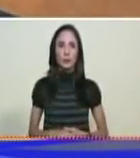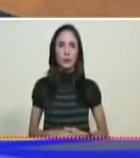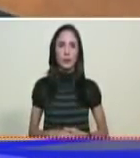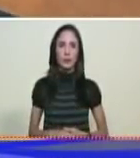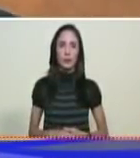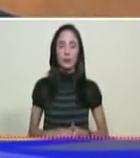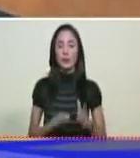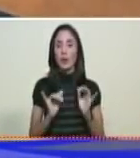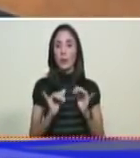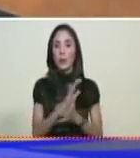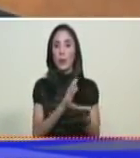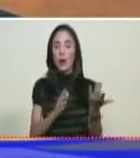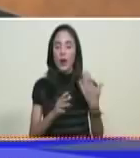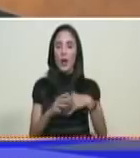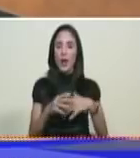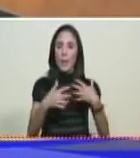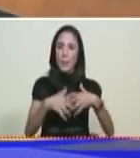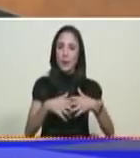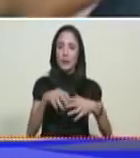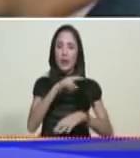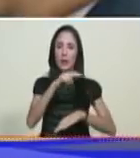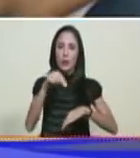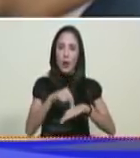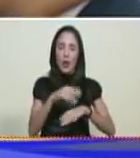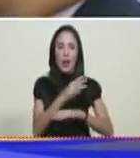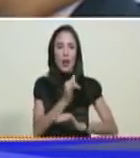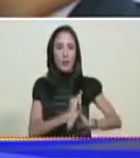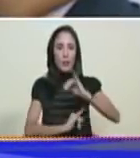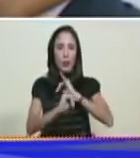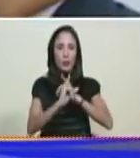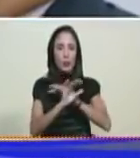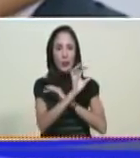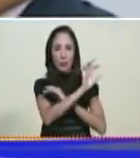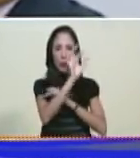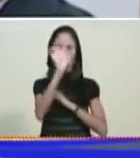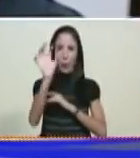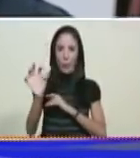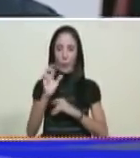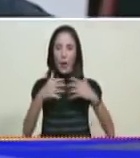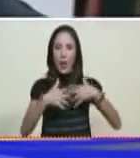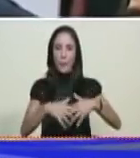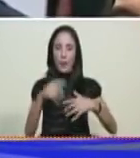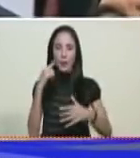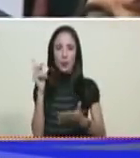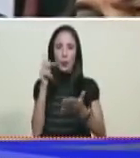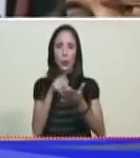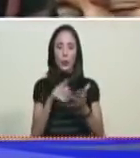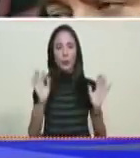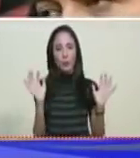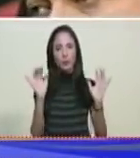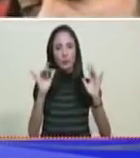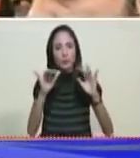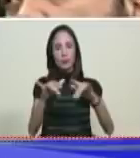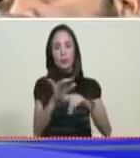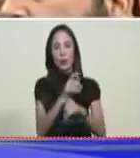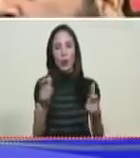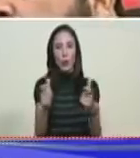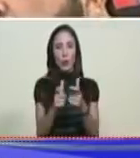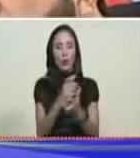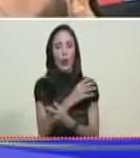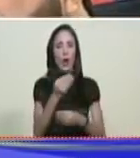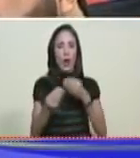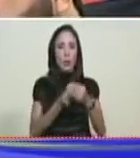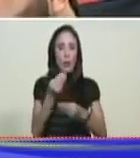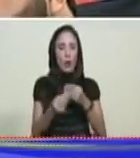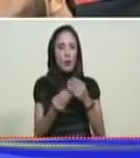nacionales, hay empresas extranjeras que se han acercado y hemos elaborado de manera conjunta